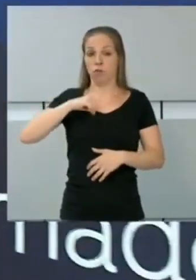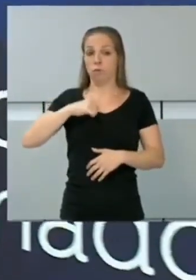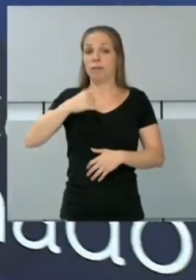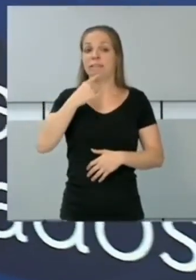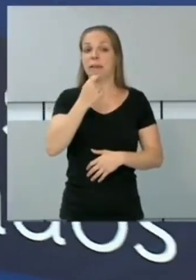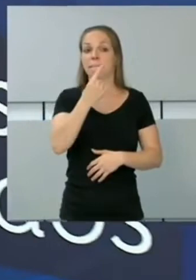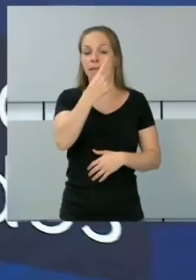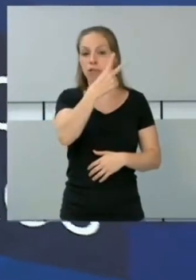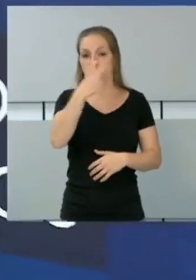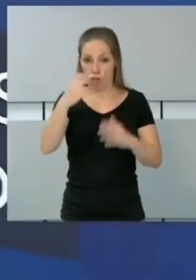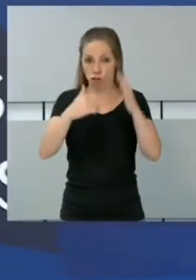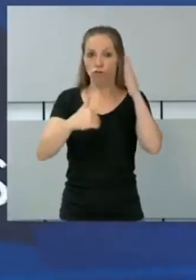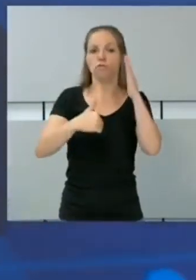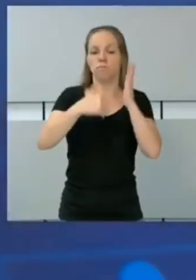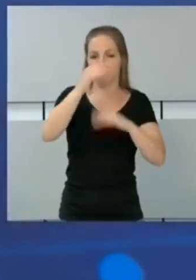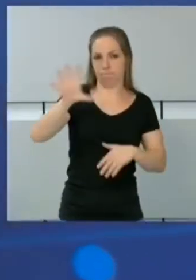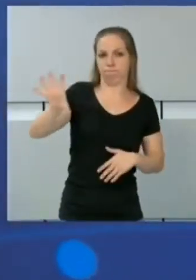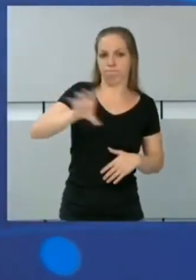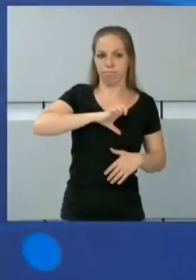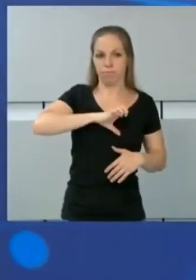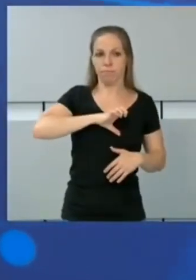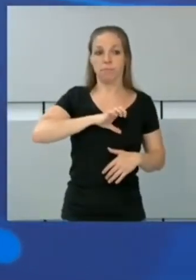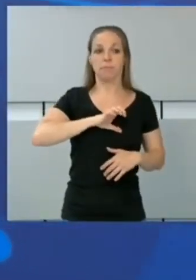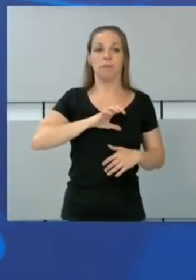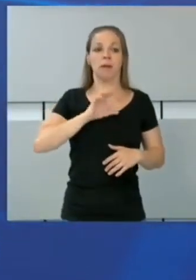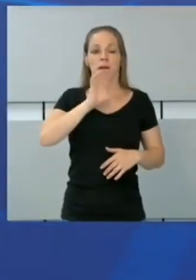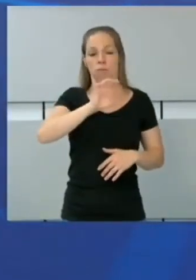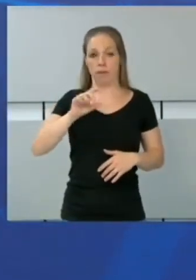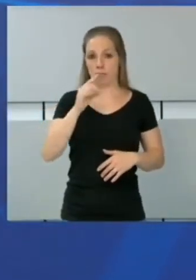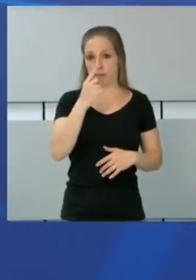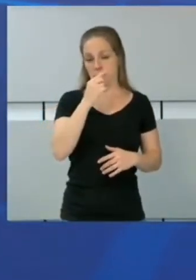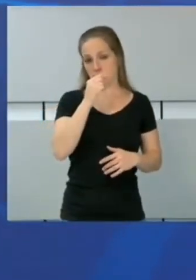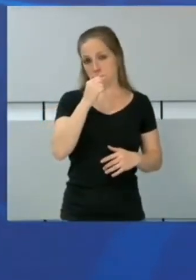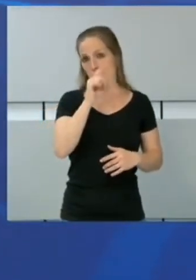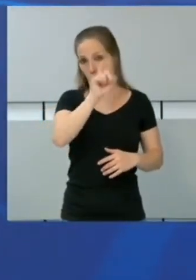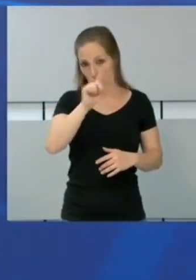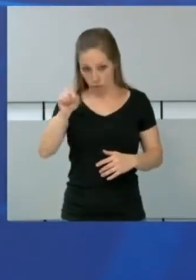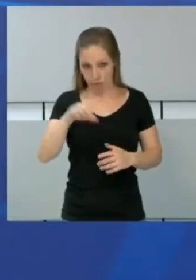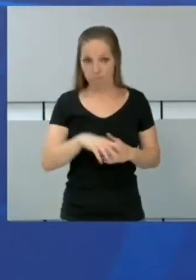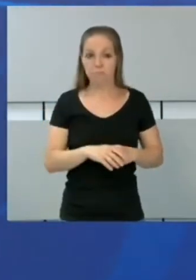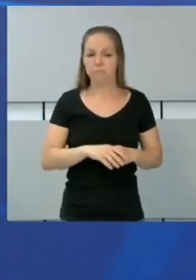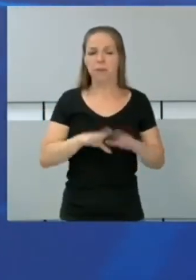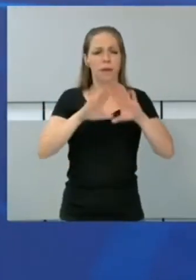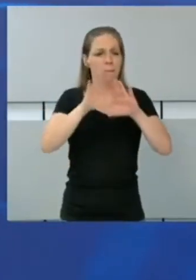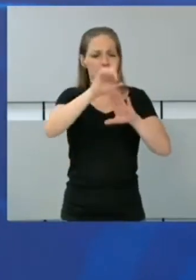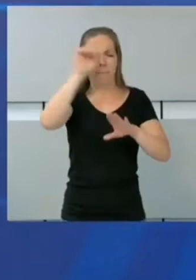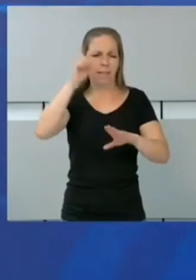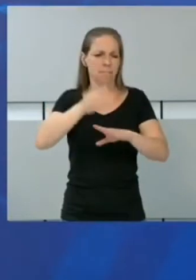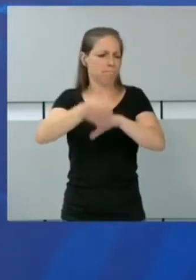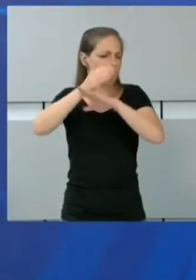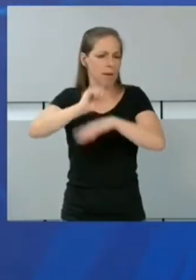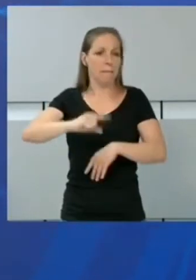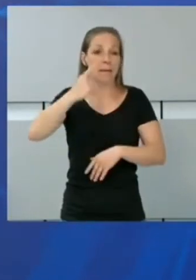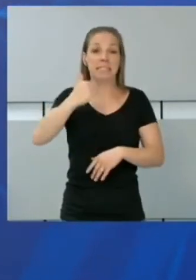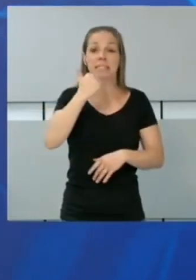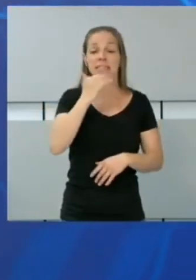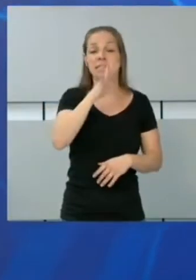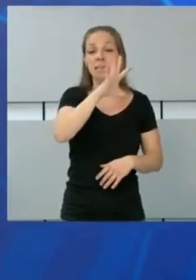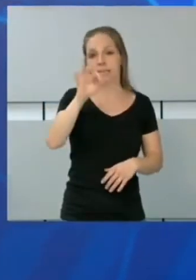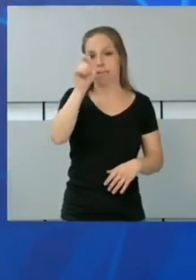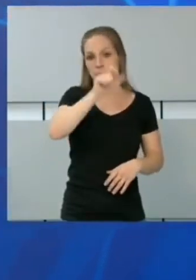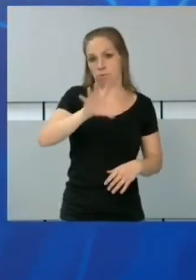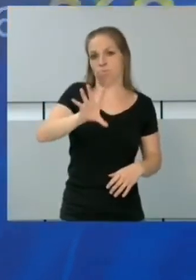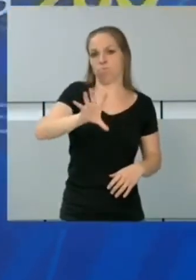más de 1.200 casos confirmados en 11 territorios. Madrid es la región más afectada, con casi 500 positivos.